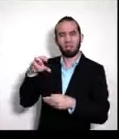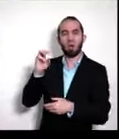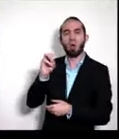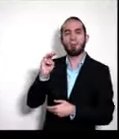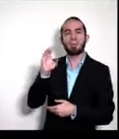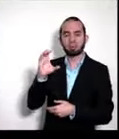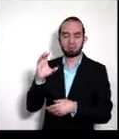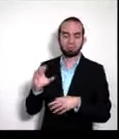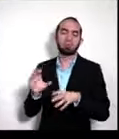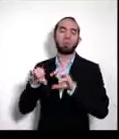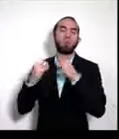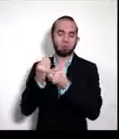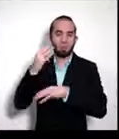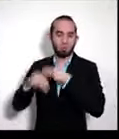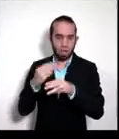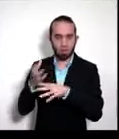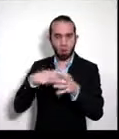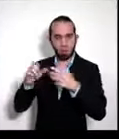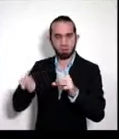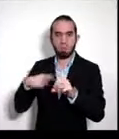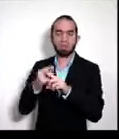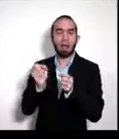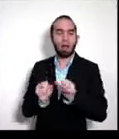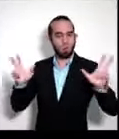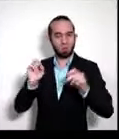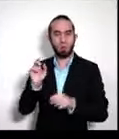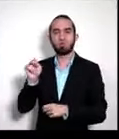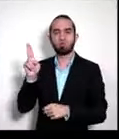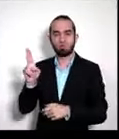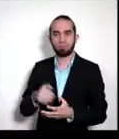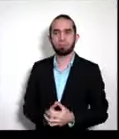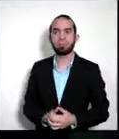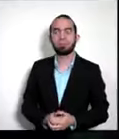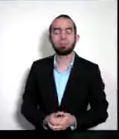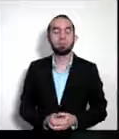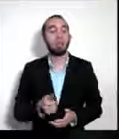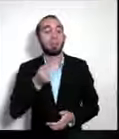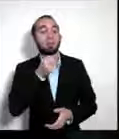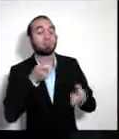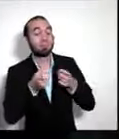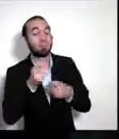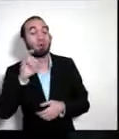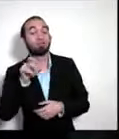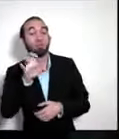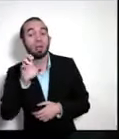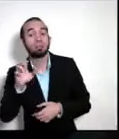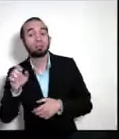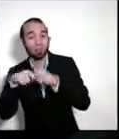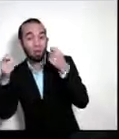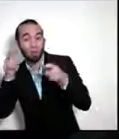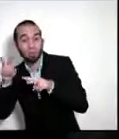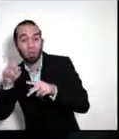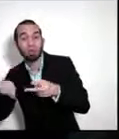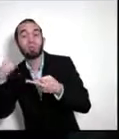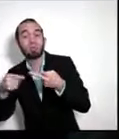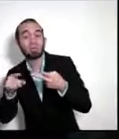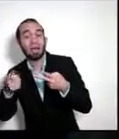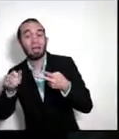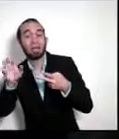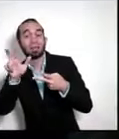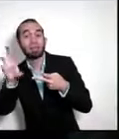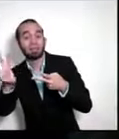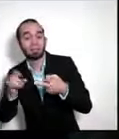Unidas. Josué, el observador, y se alista Canal 36. Hola, muy buenas noches. ¿Dónde está, Josué?